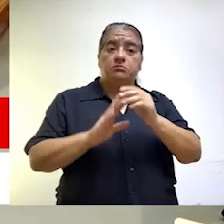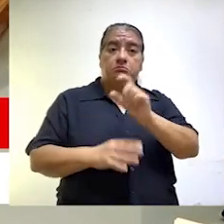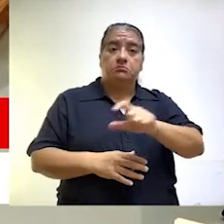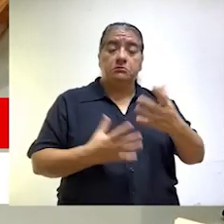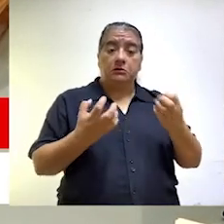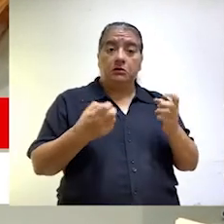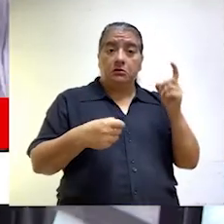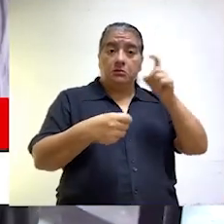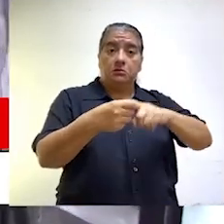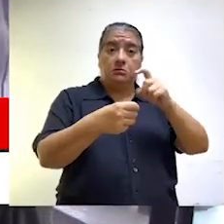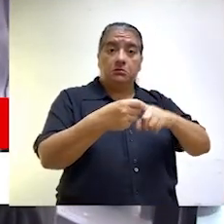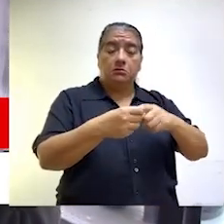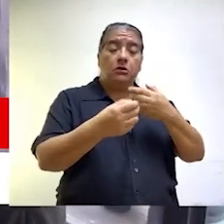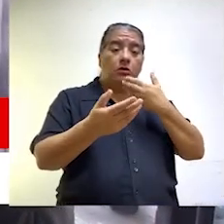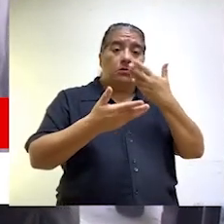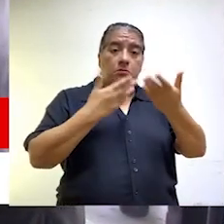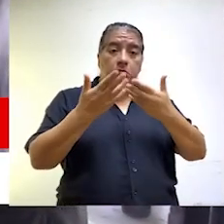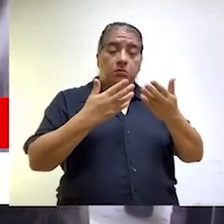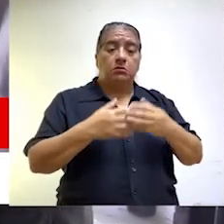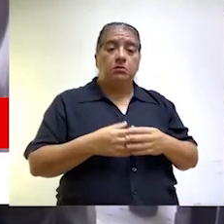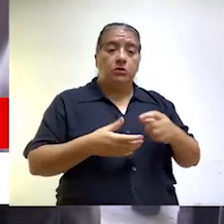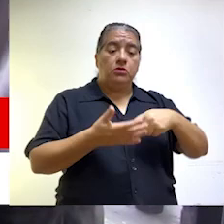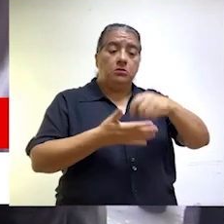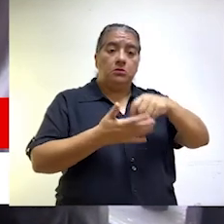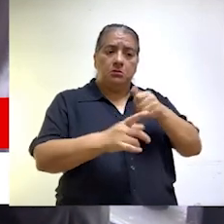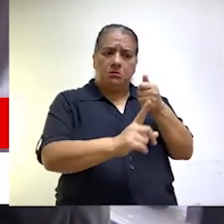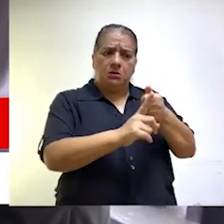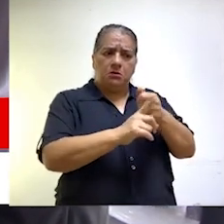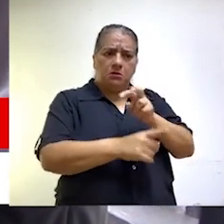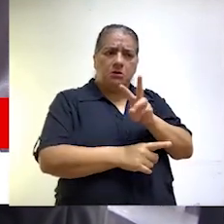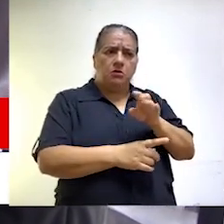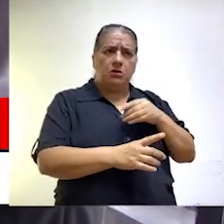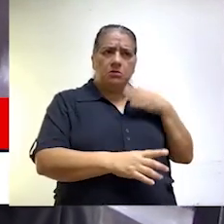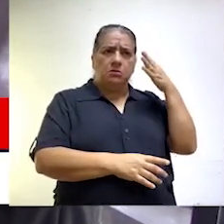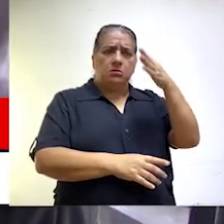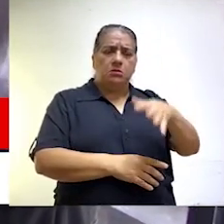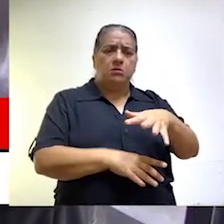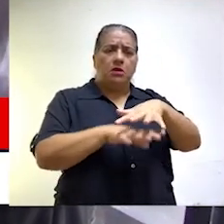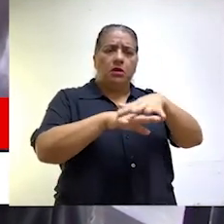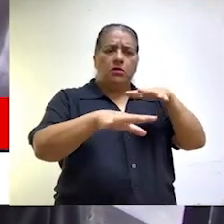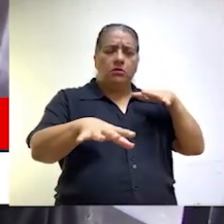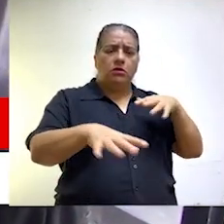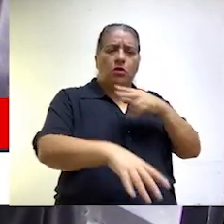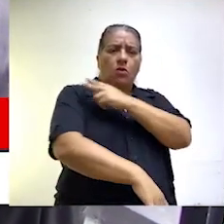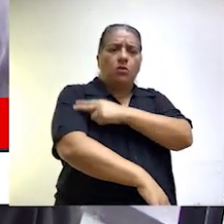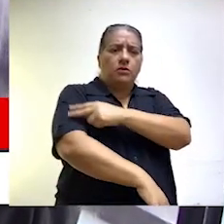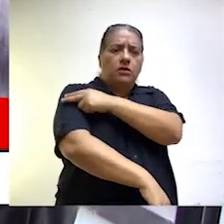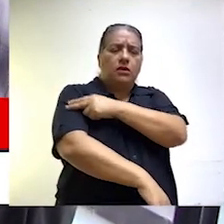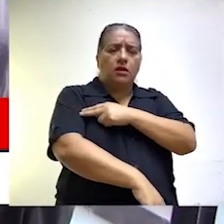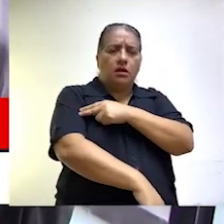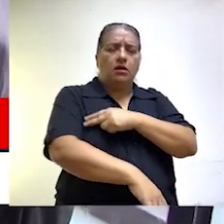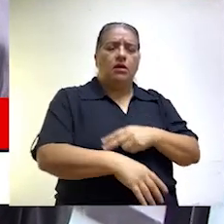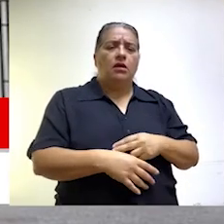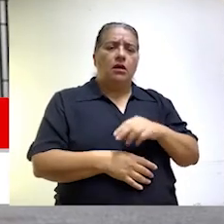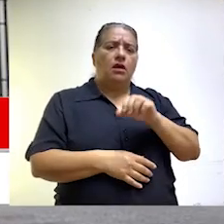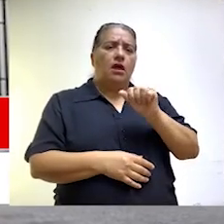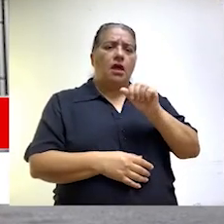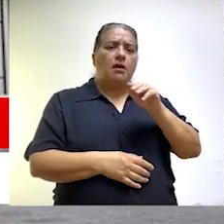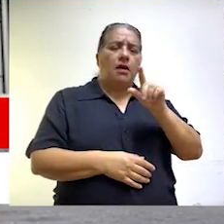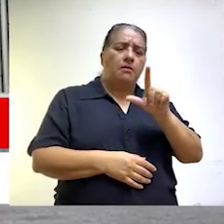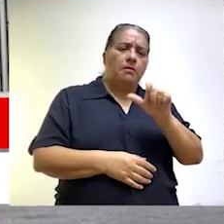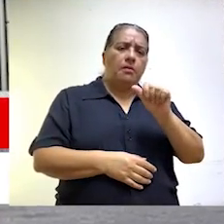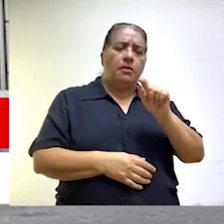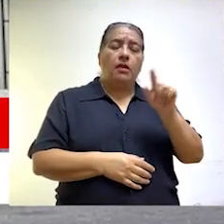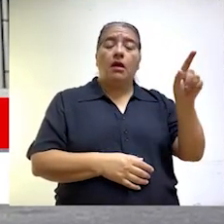de junio próximo. La ciudadanía que desee participar podrá inscribirse el mismo día del evento en el auditorio del Hospital